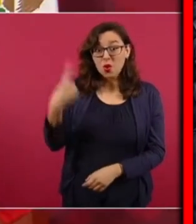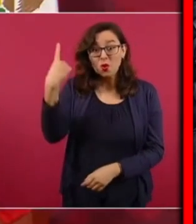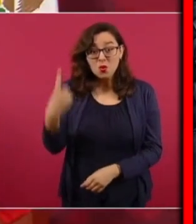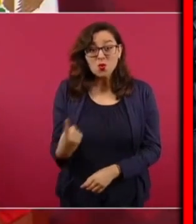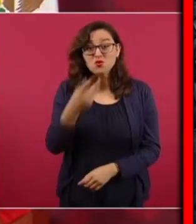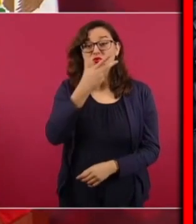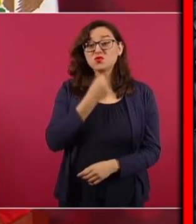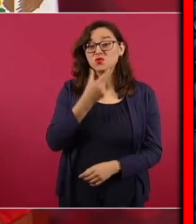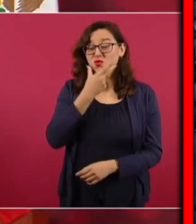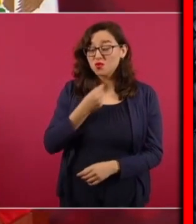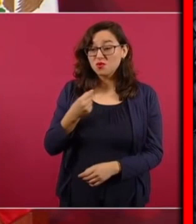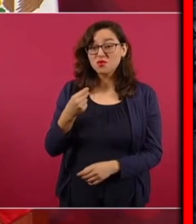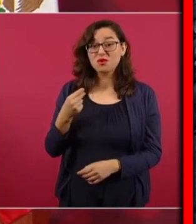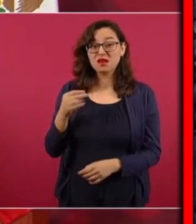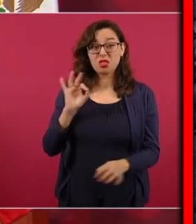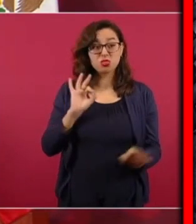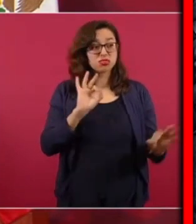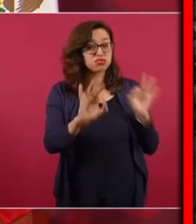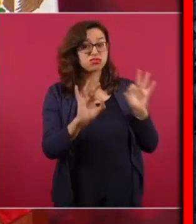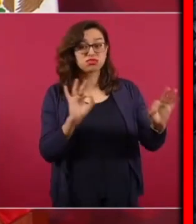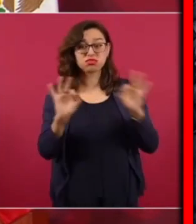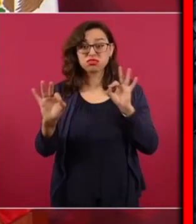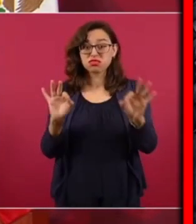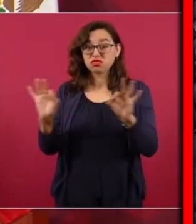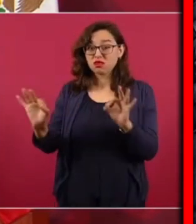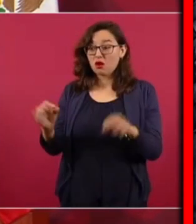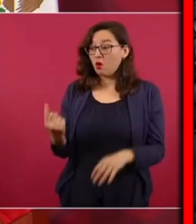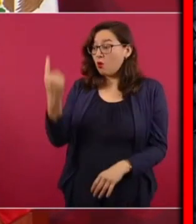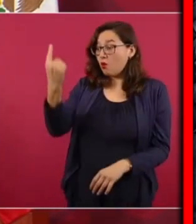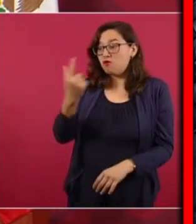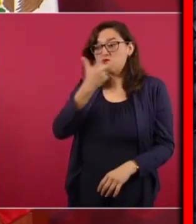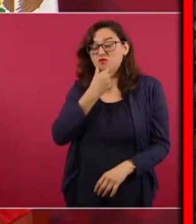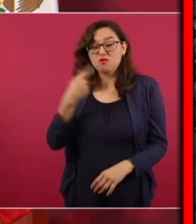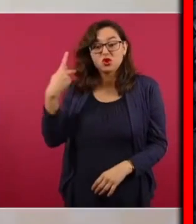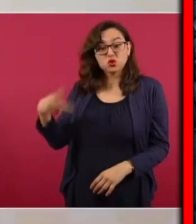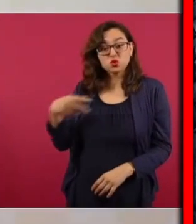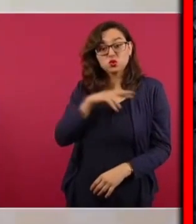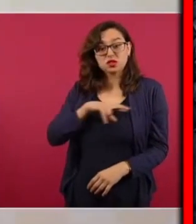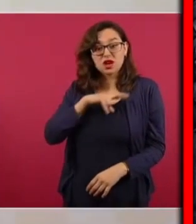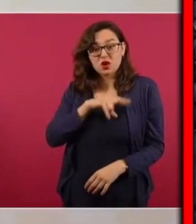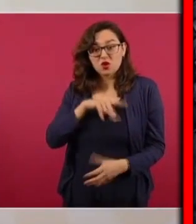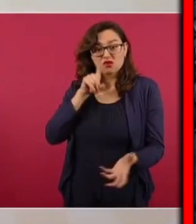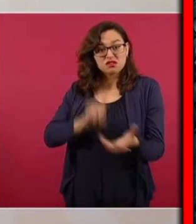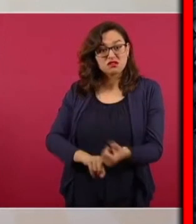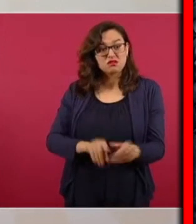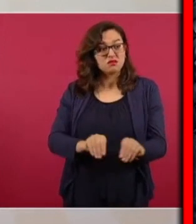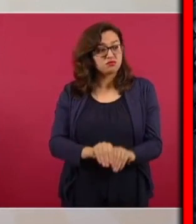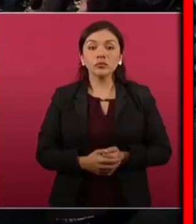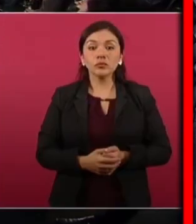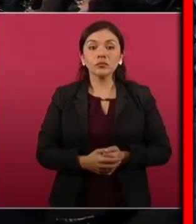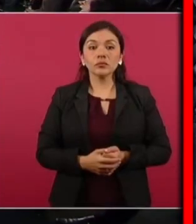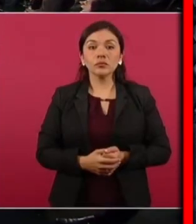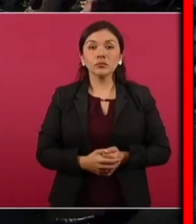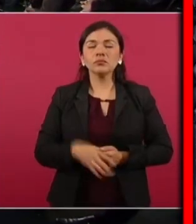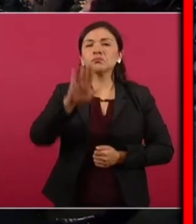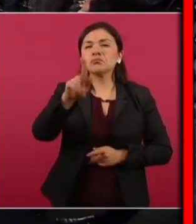un like para que le lleguemos a más personas con esta información, vamos a ver lo que dijo hoy el presidente López Obrador